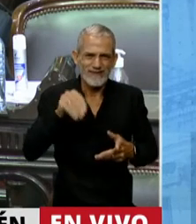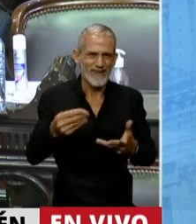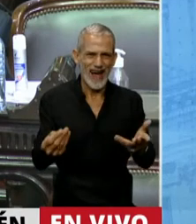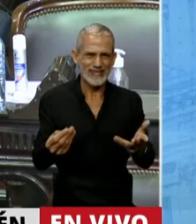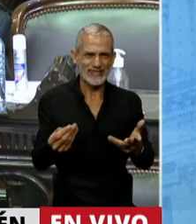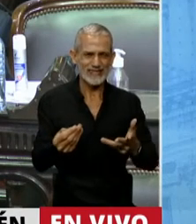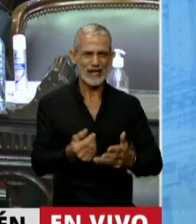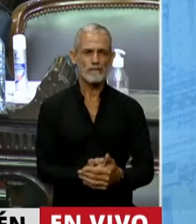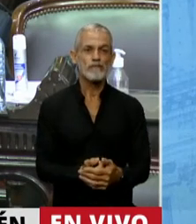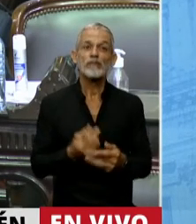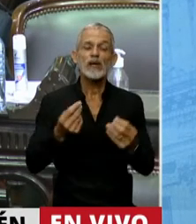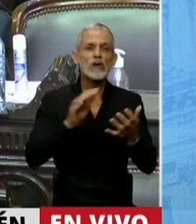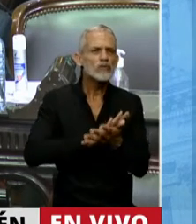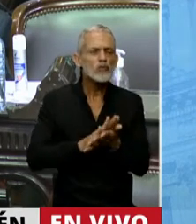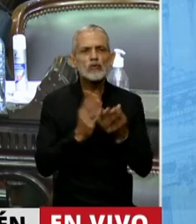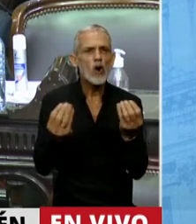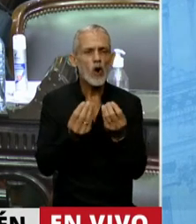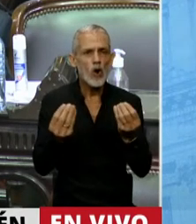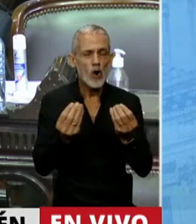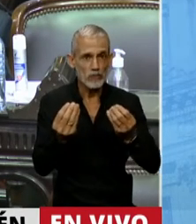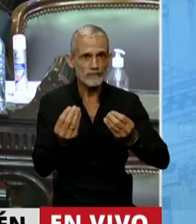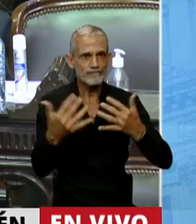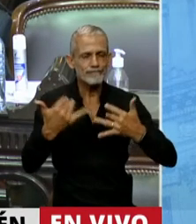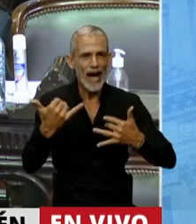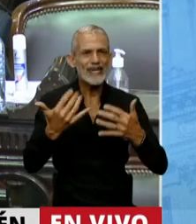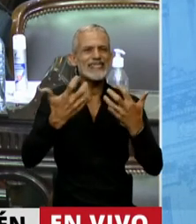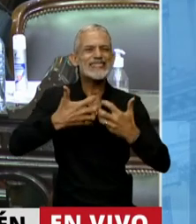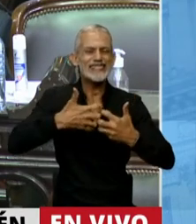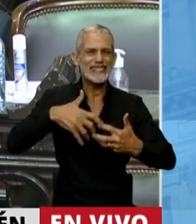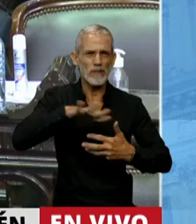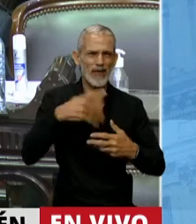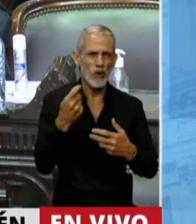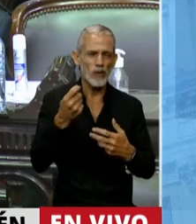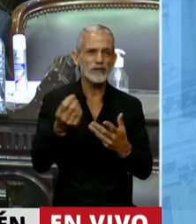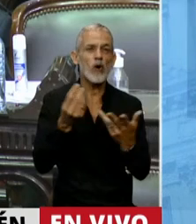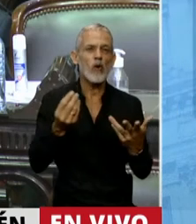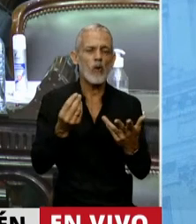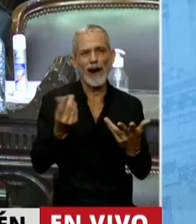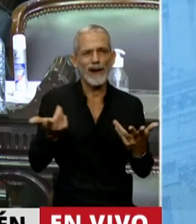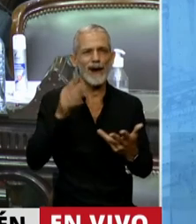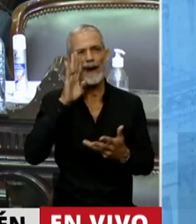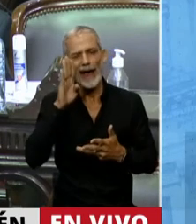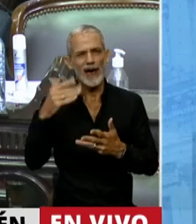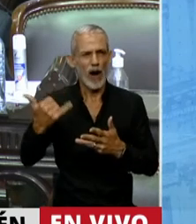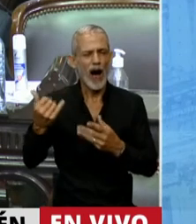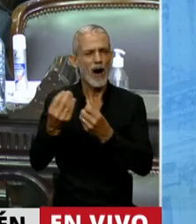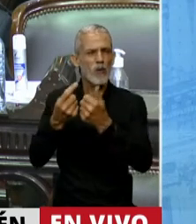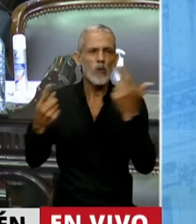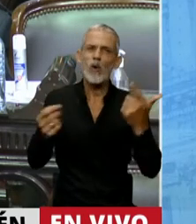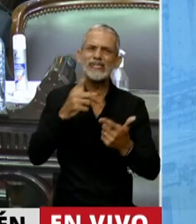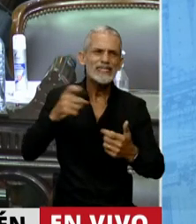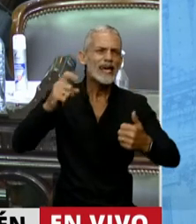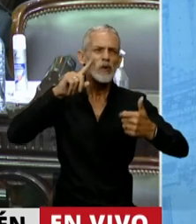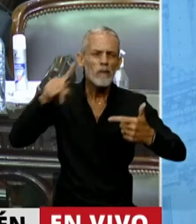soluciones al principal flagelo del sistema, que es la informalidad. Cientos de miles